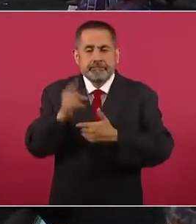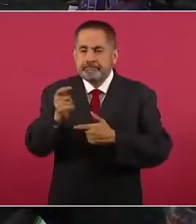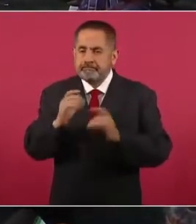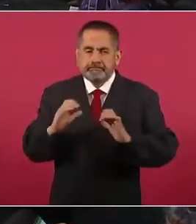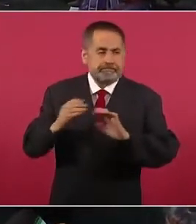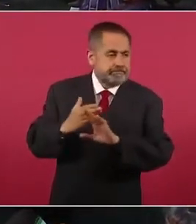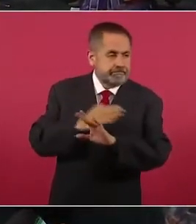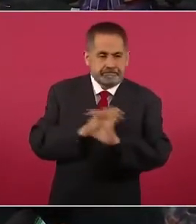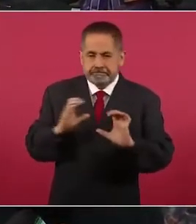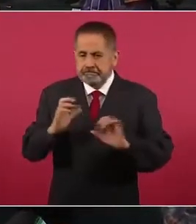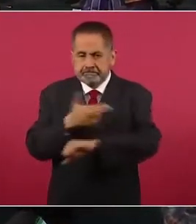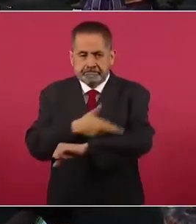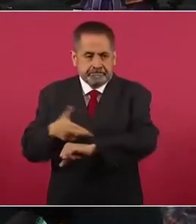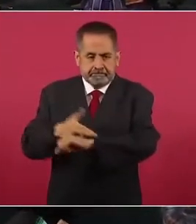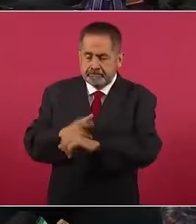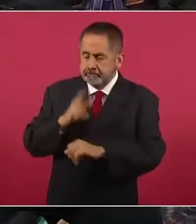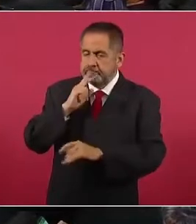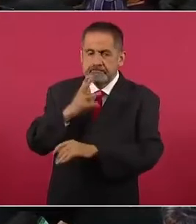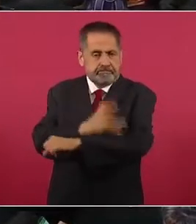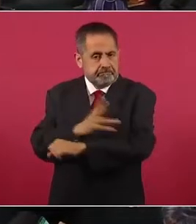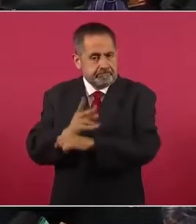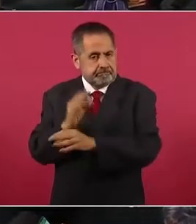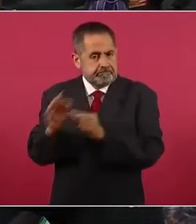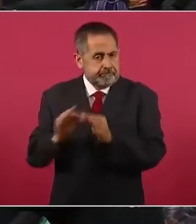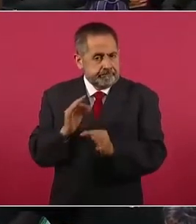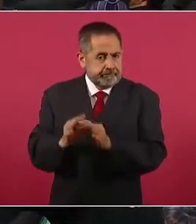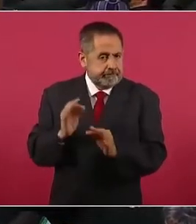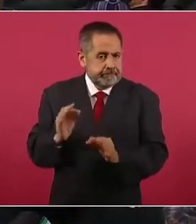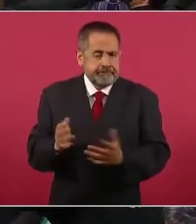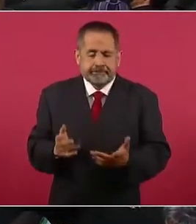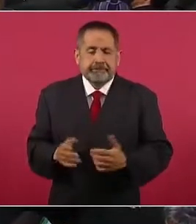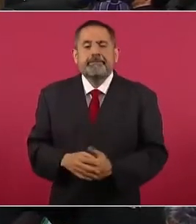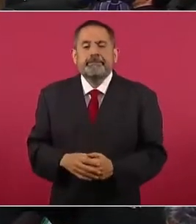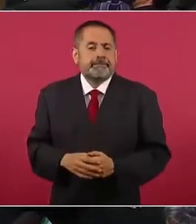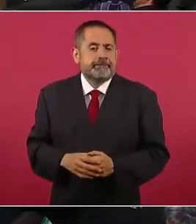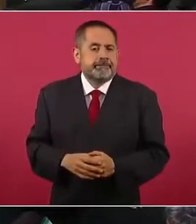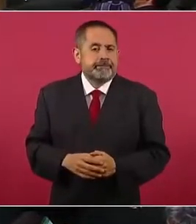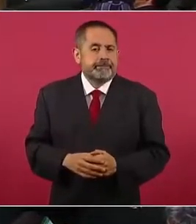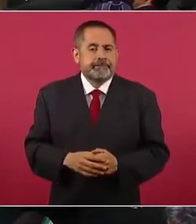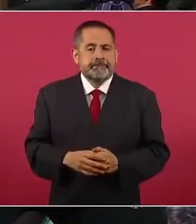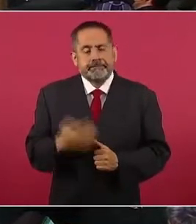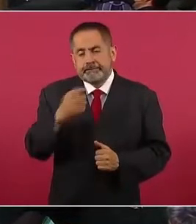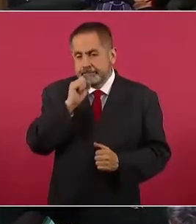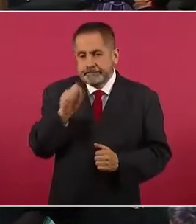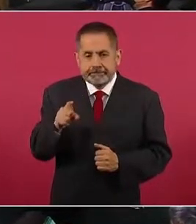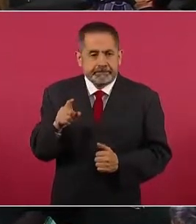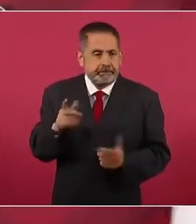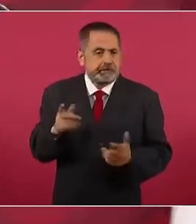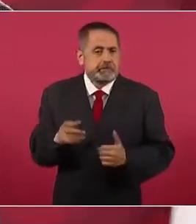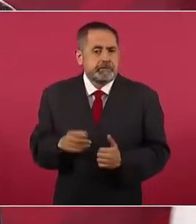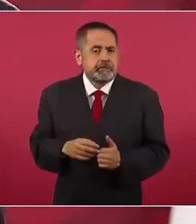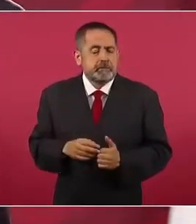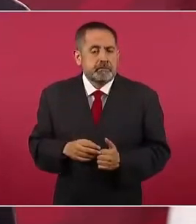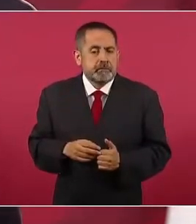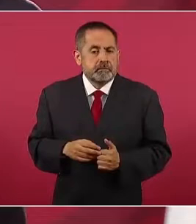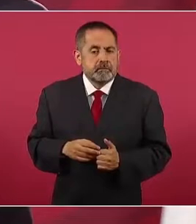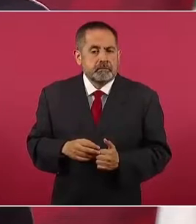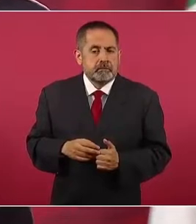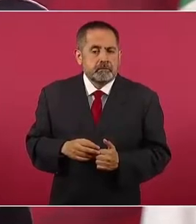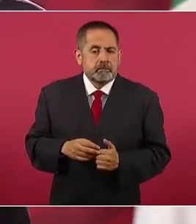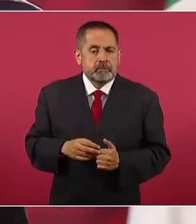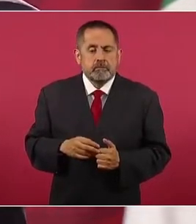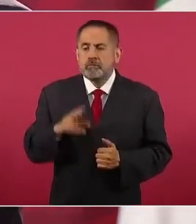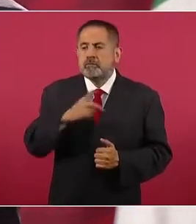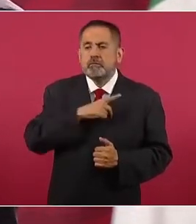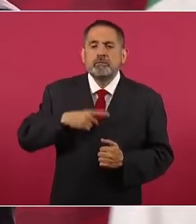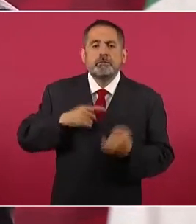y no hacer